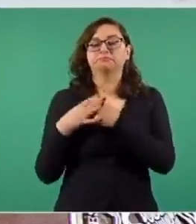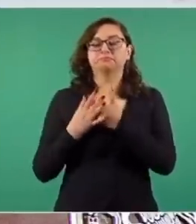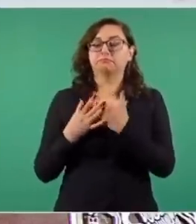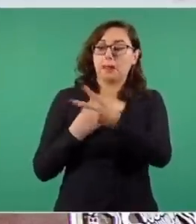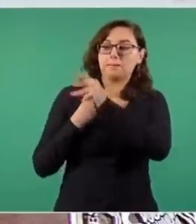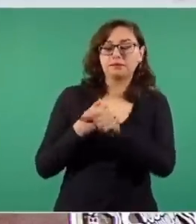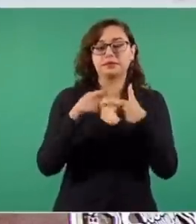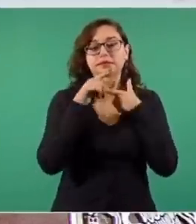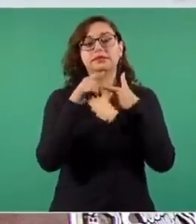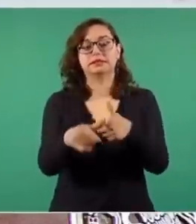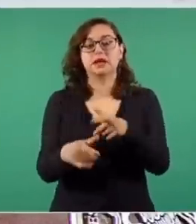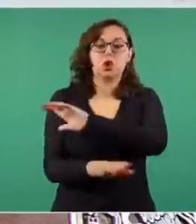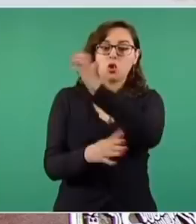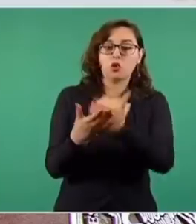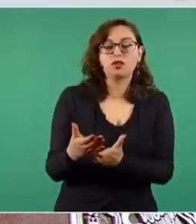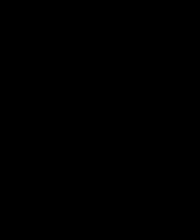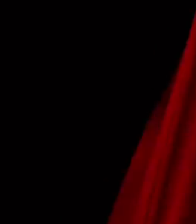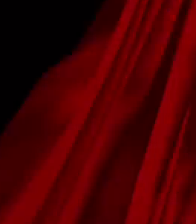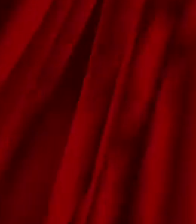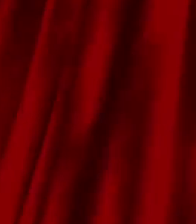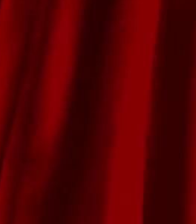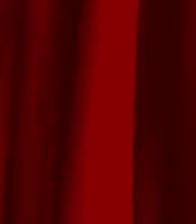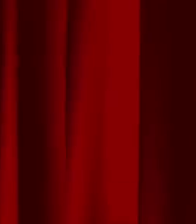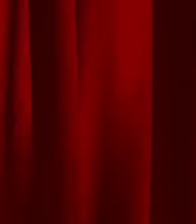por esos contratos nos vamos a ahorrar 10 mil millones de pesos.